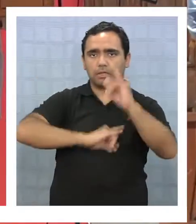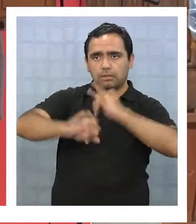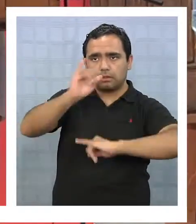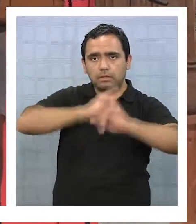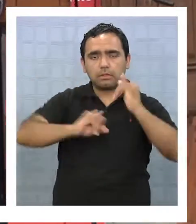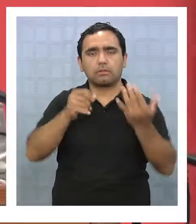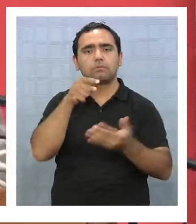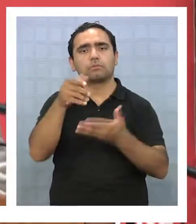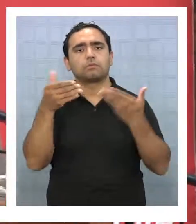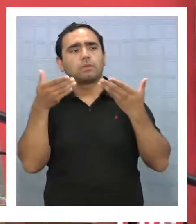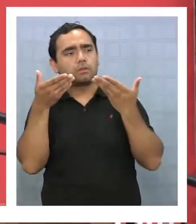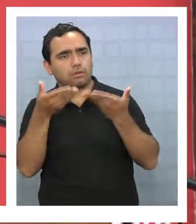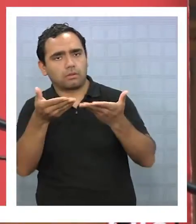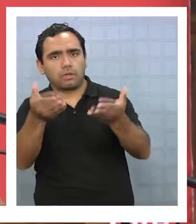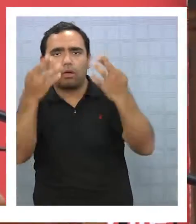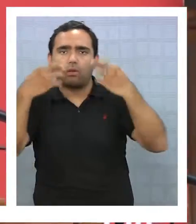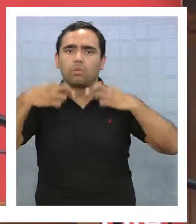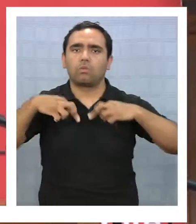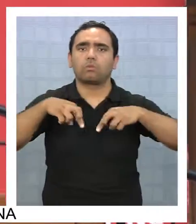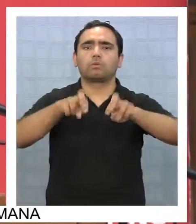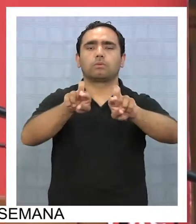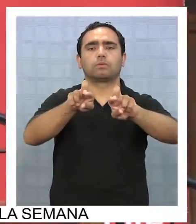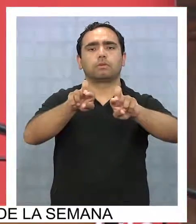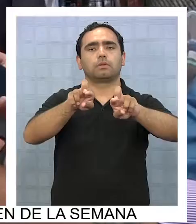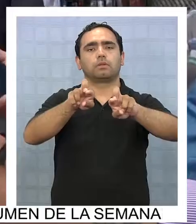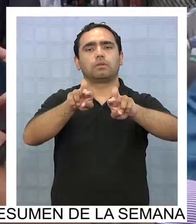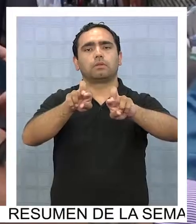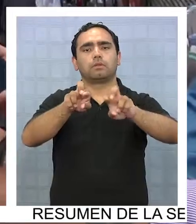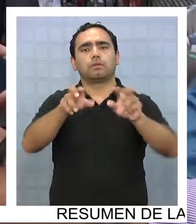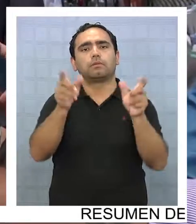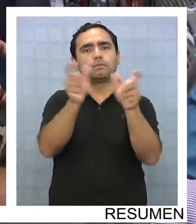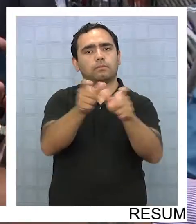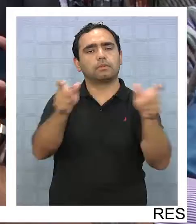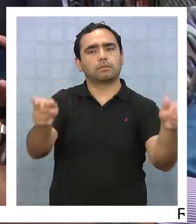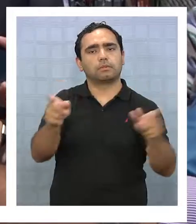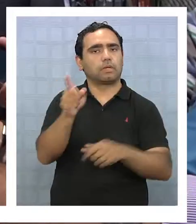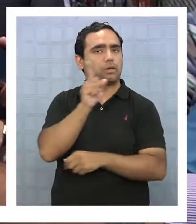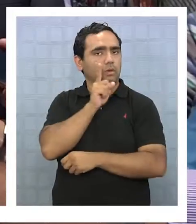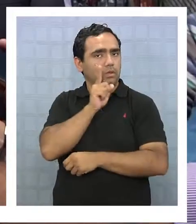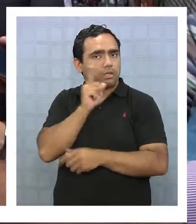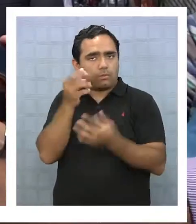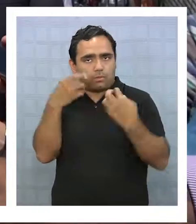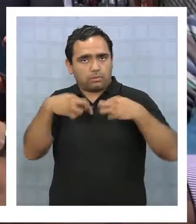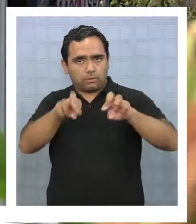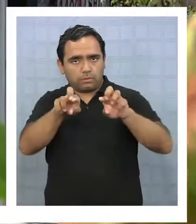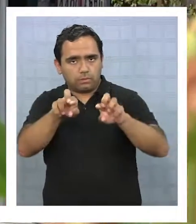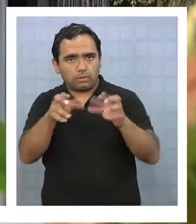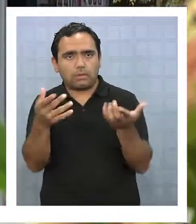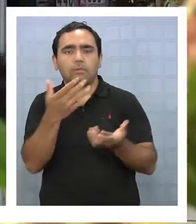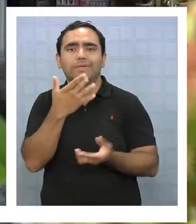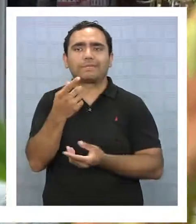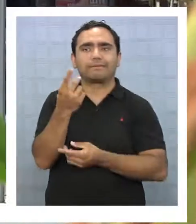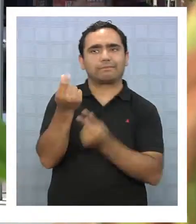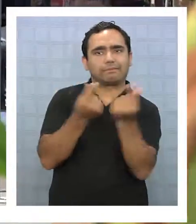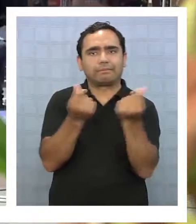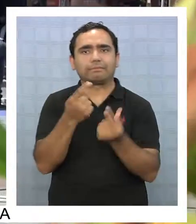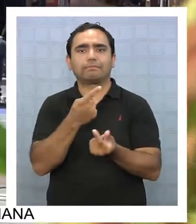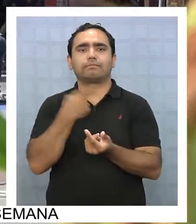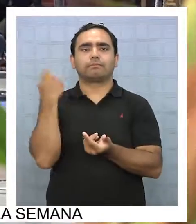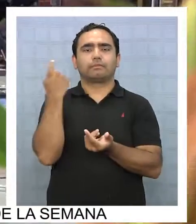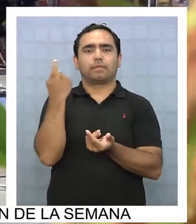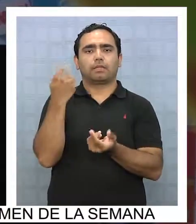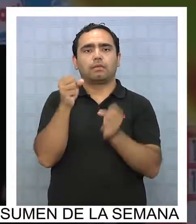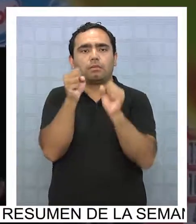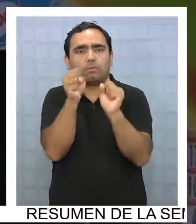entregar oportunidades, mayores oportunidades, a las personas que hoy día no lo tienen, por una cuestión de costos, de recursos, para